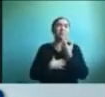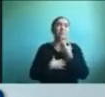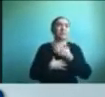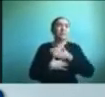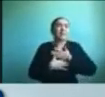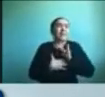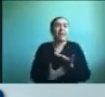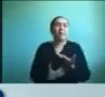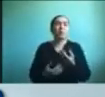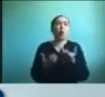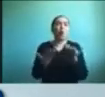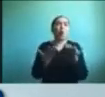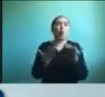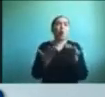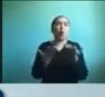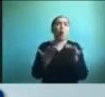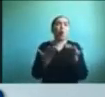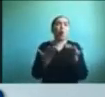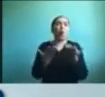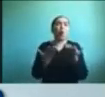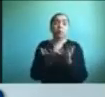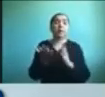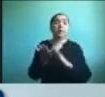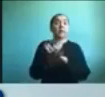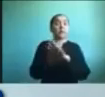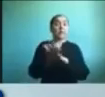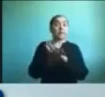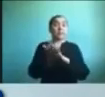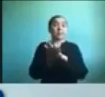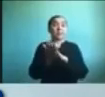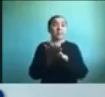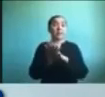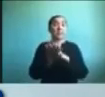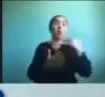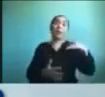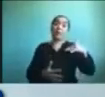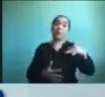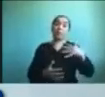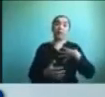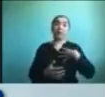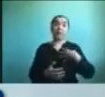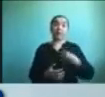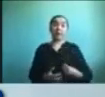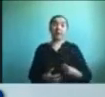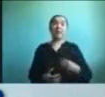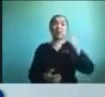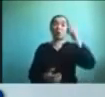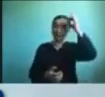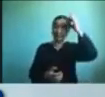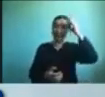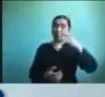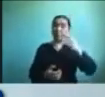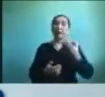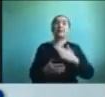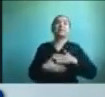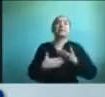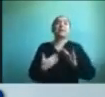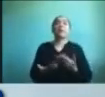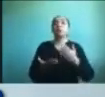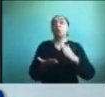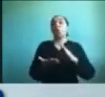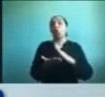En este caso, por ejemplo, es importante que nuestros hijos sepan también cómo nos sentimos. en el caso que